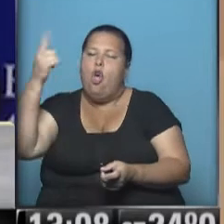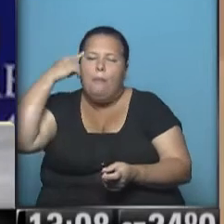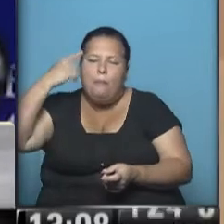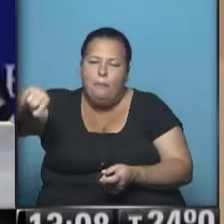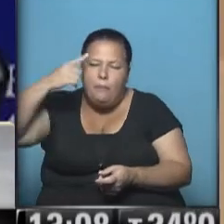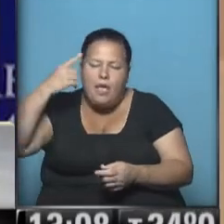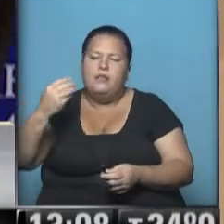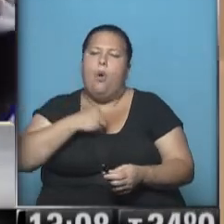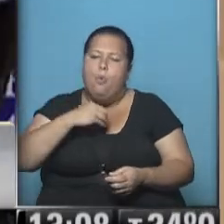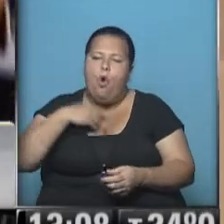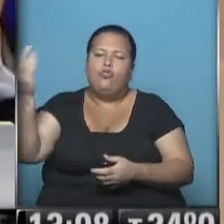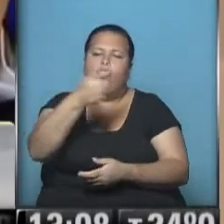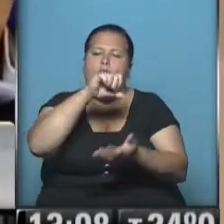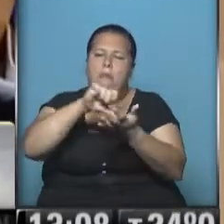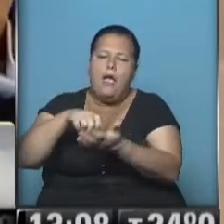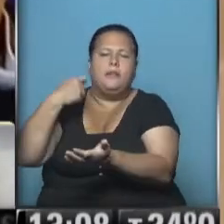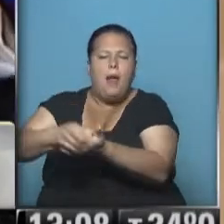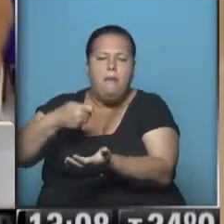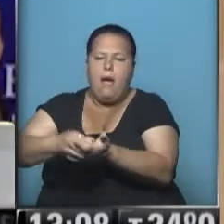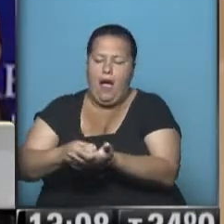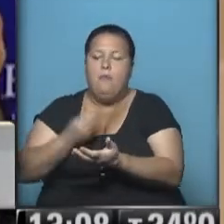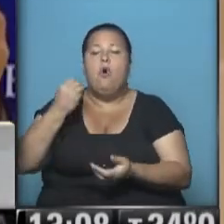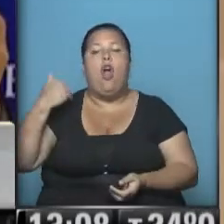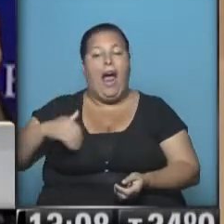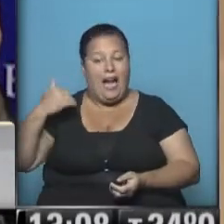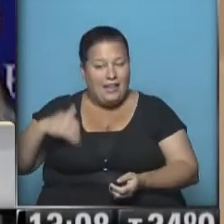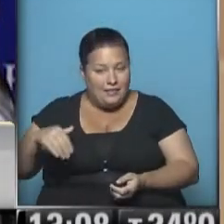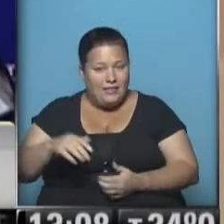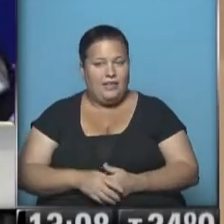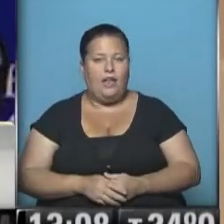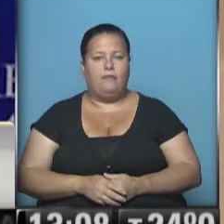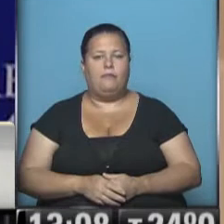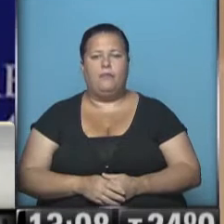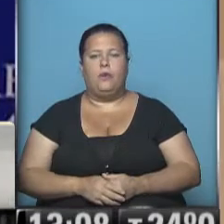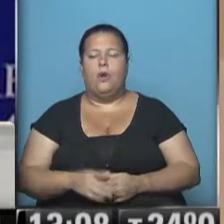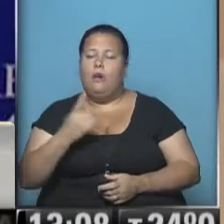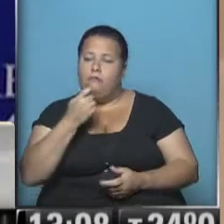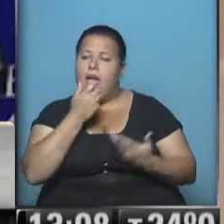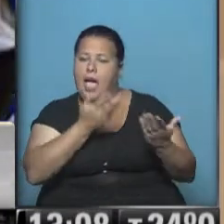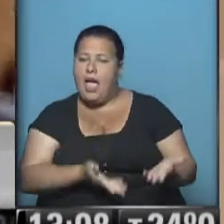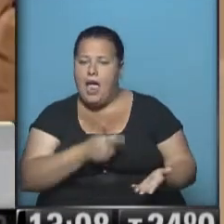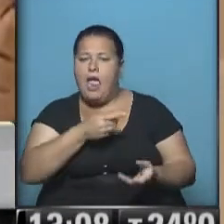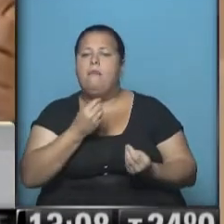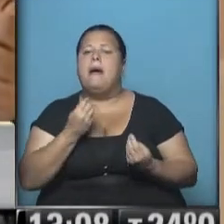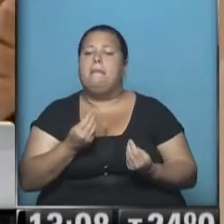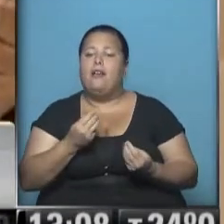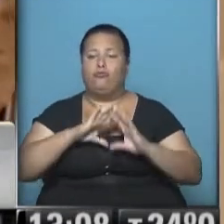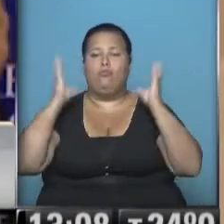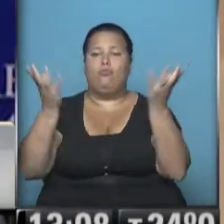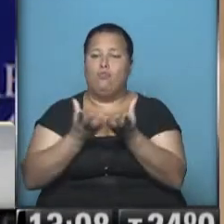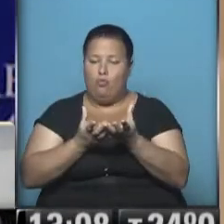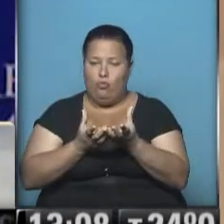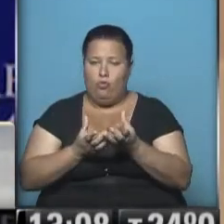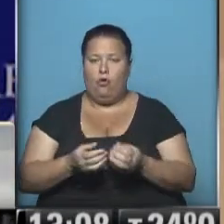la voluntad de todos los países del mundo, porque la Argentina es un ejemplo de lo que ocurre en el mundo.